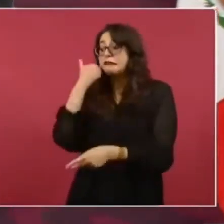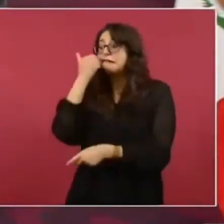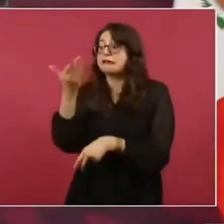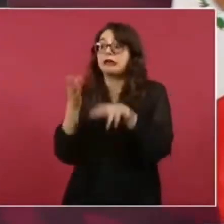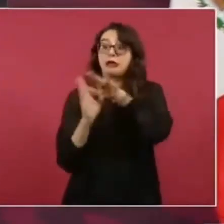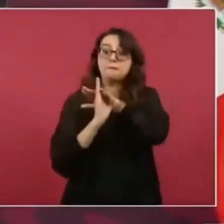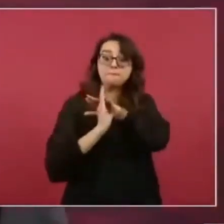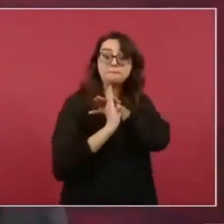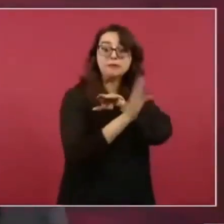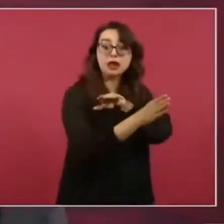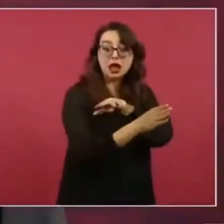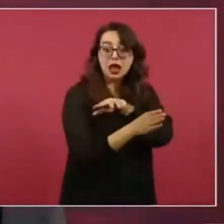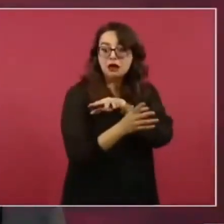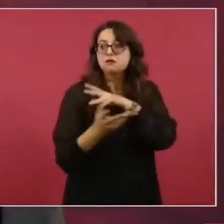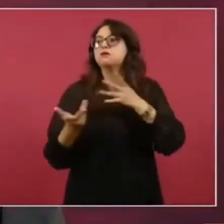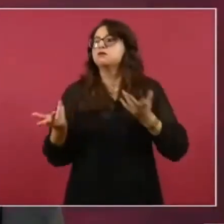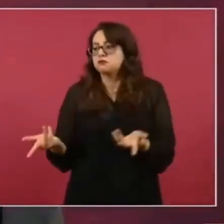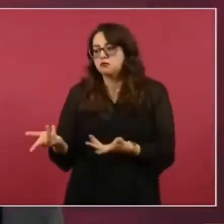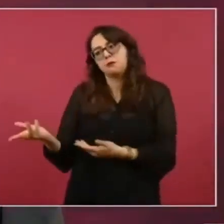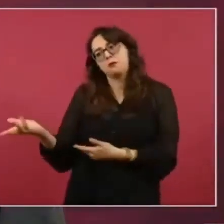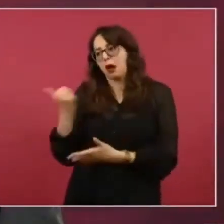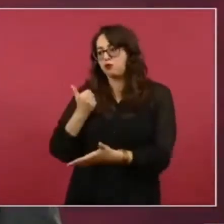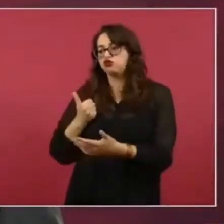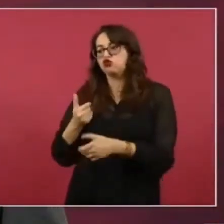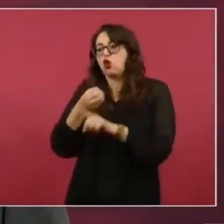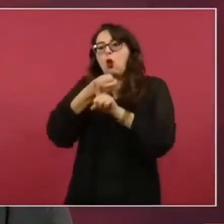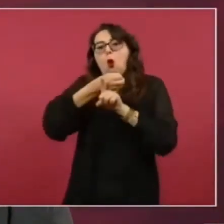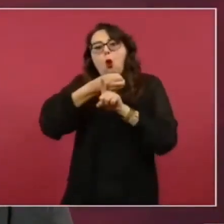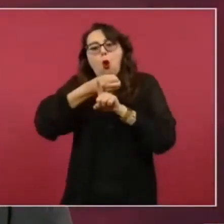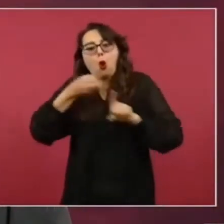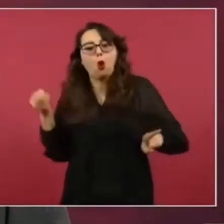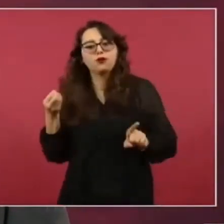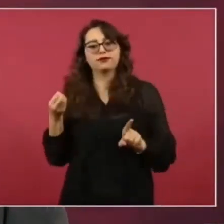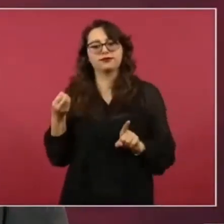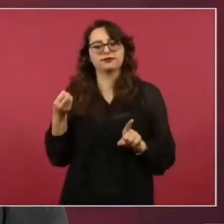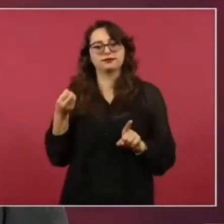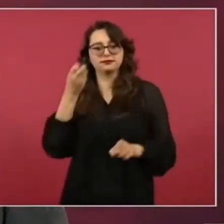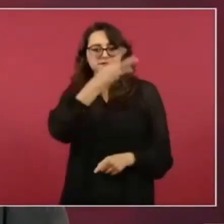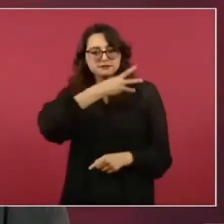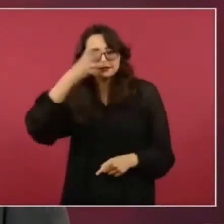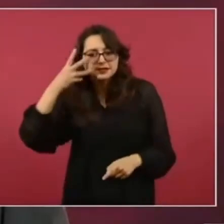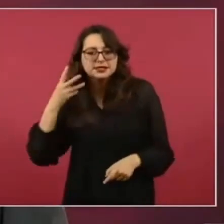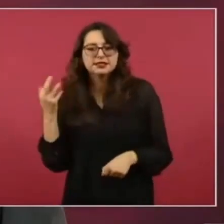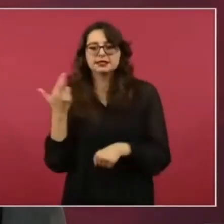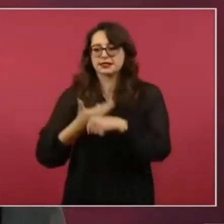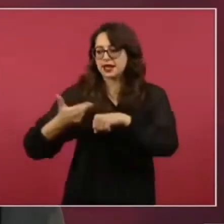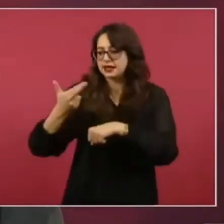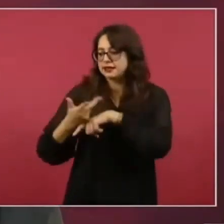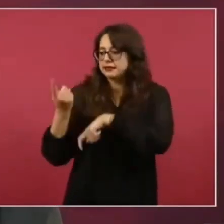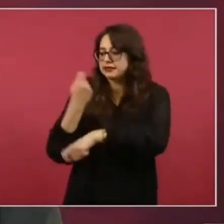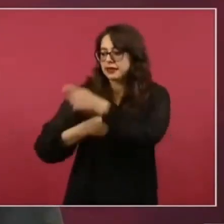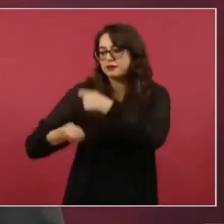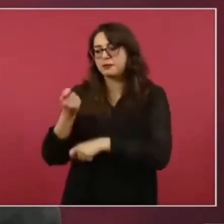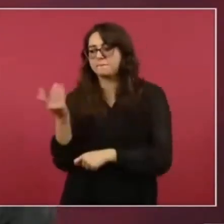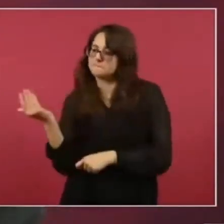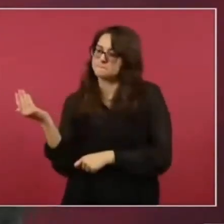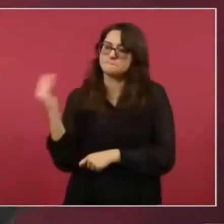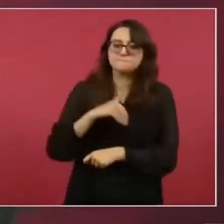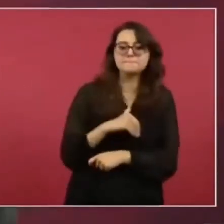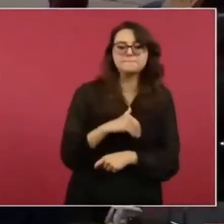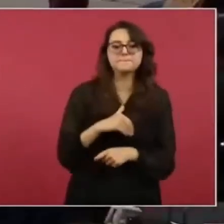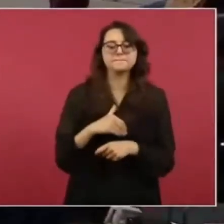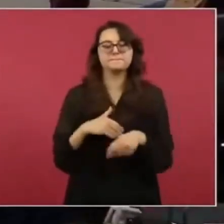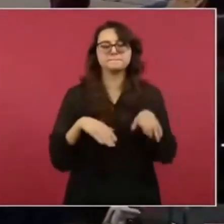No se puede lograr con